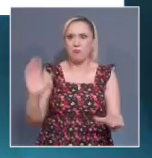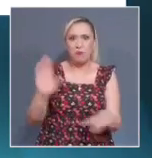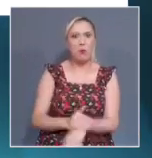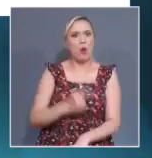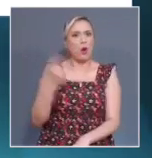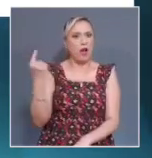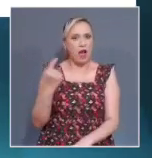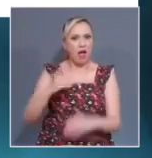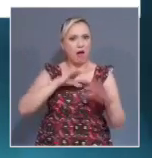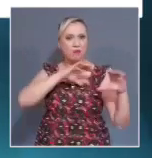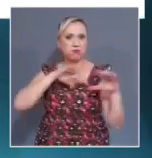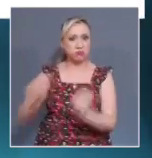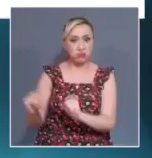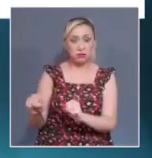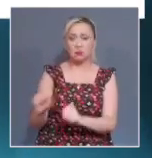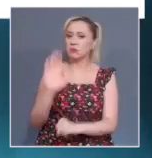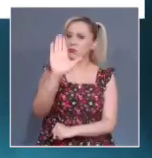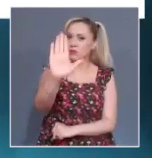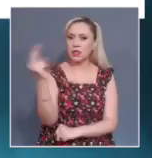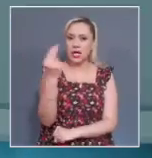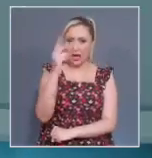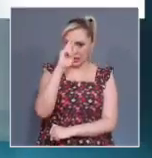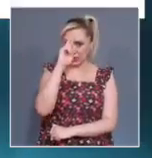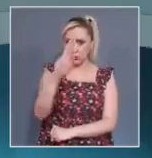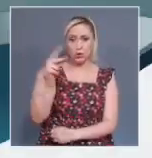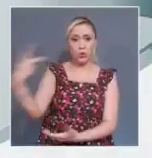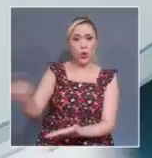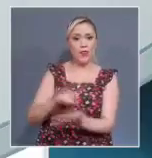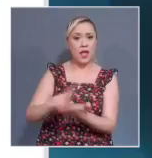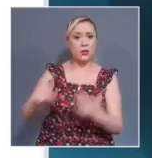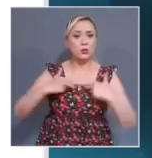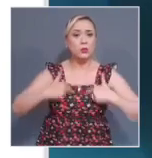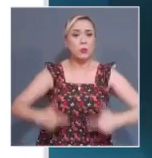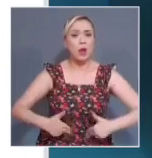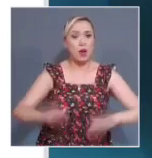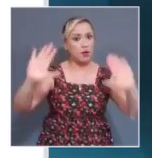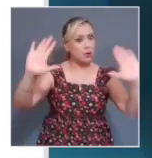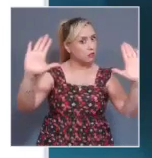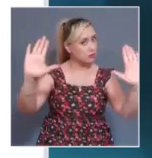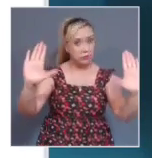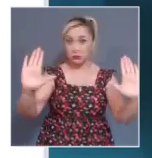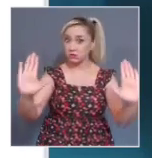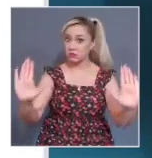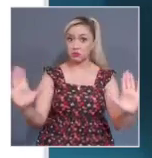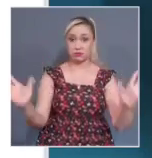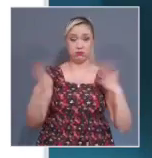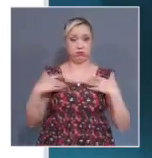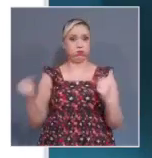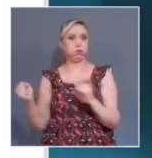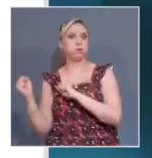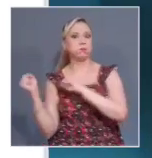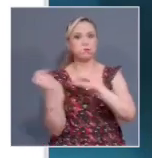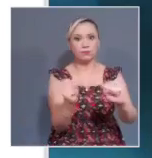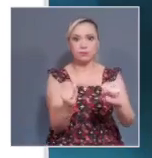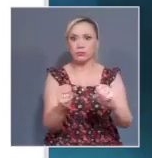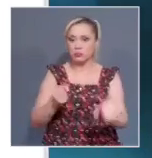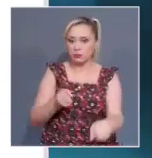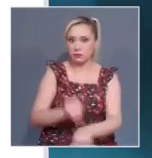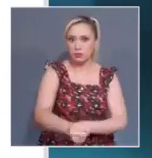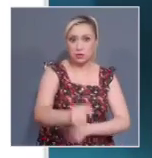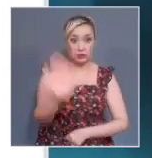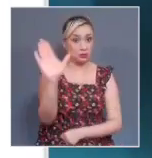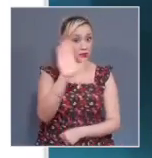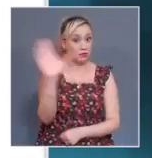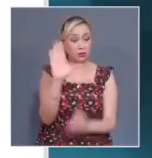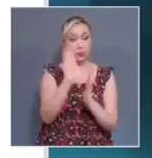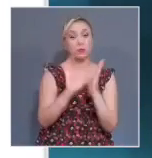lleven a cabo con absoluto respeto a sus derechos humanos y con las garantías que establece la Constitución. Demandaron respeto a la división